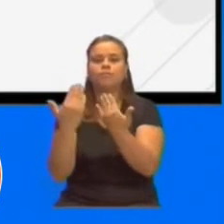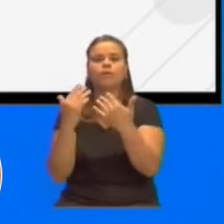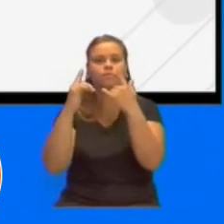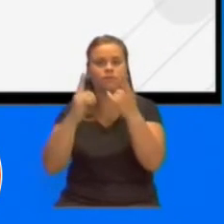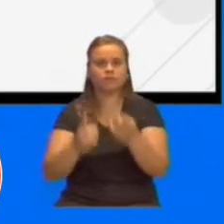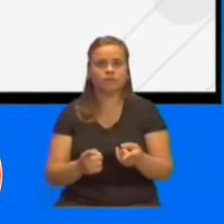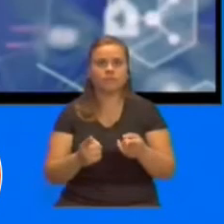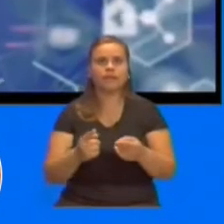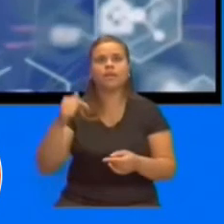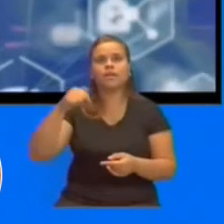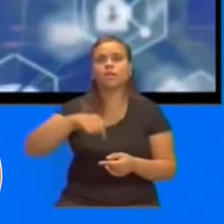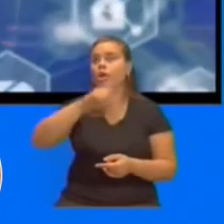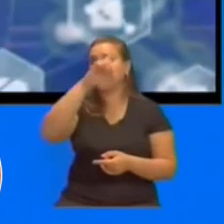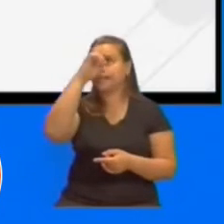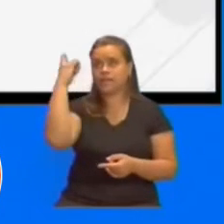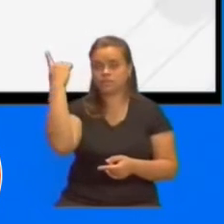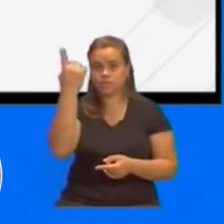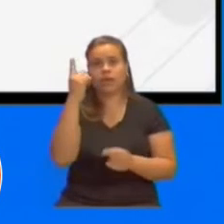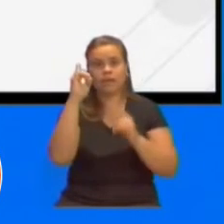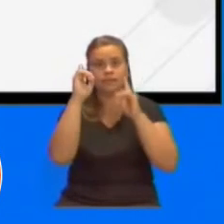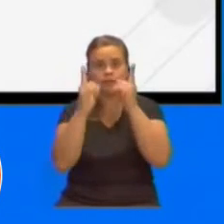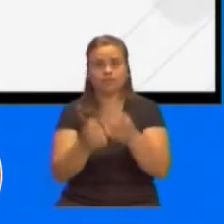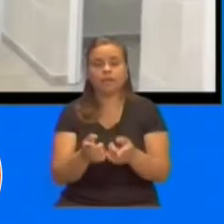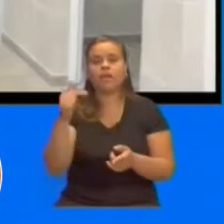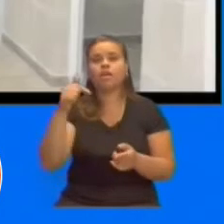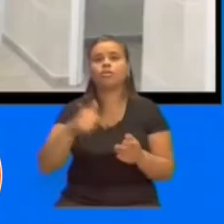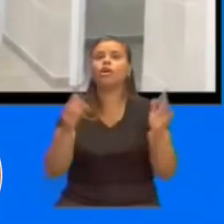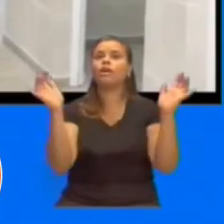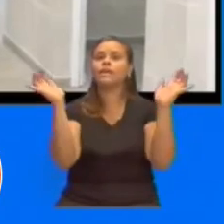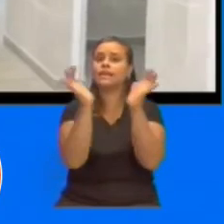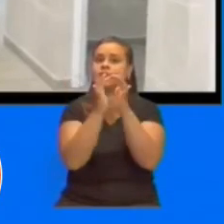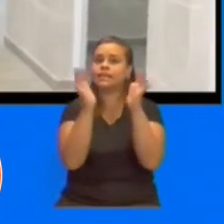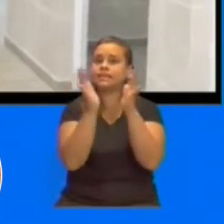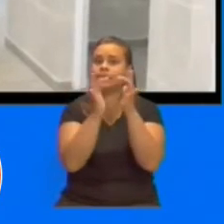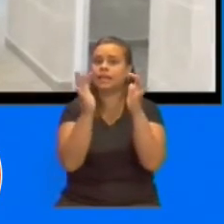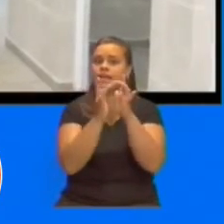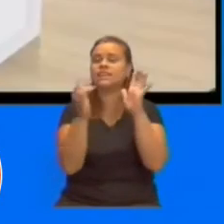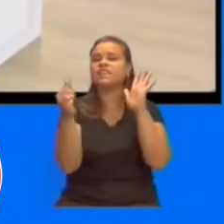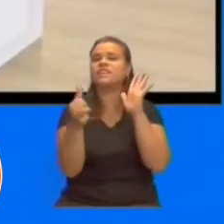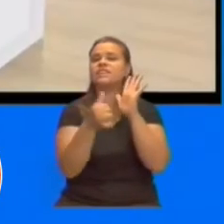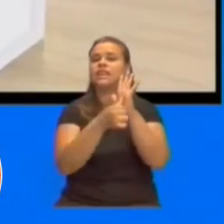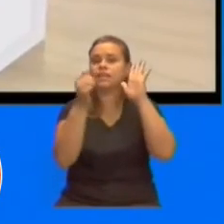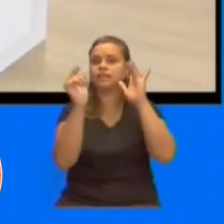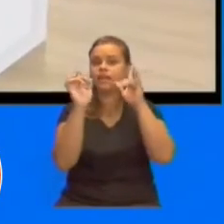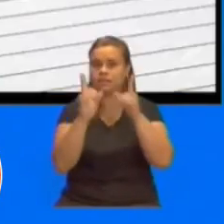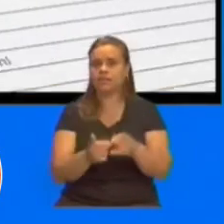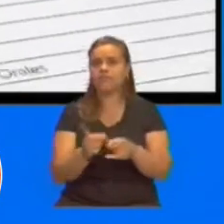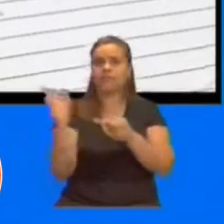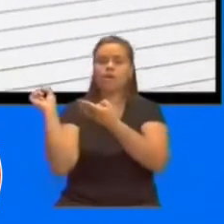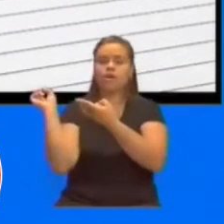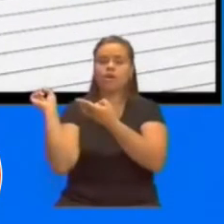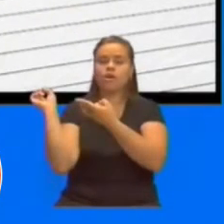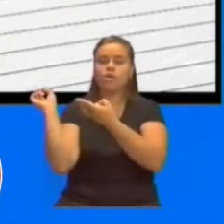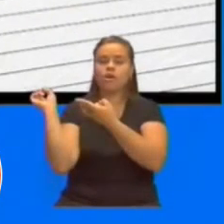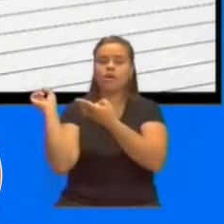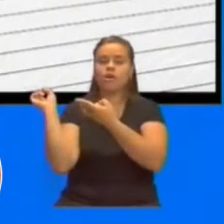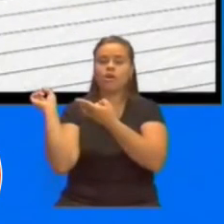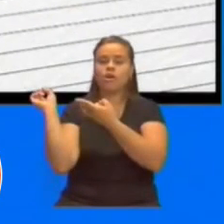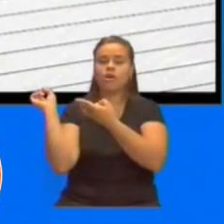tiempo, trabajamos la agenda digital, que significa la historia clínica centralizada, con el objeto de garantizar que, primero,